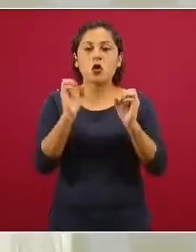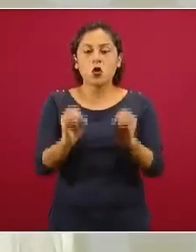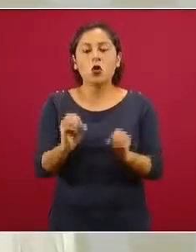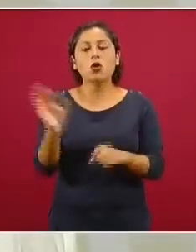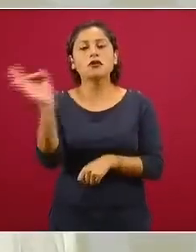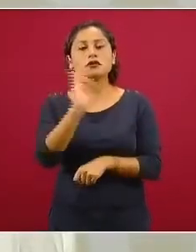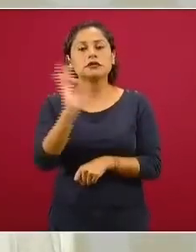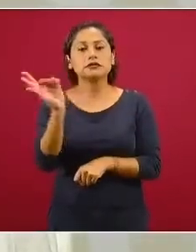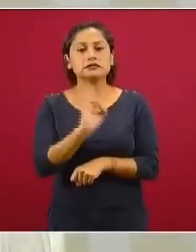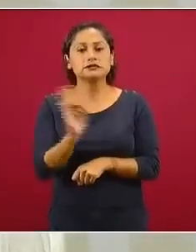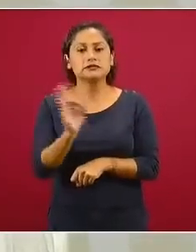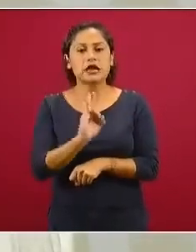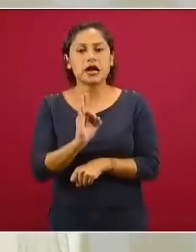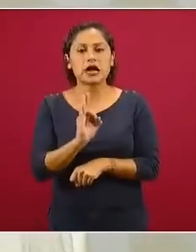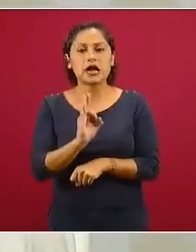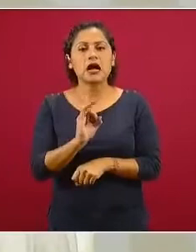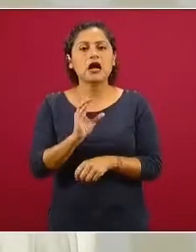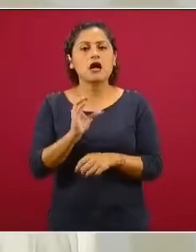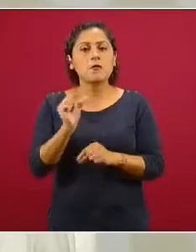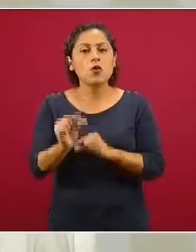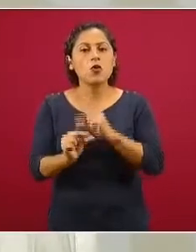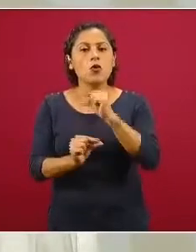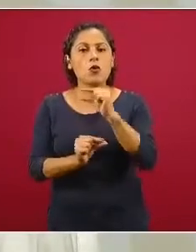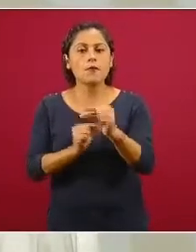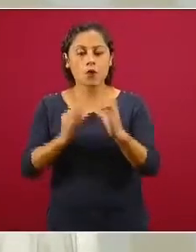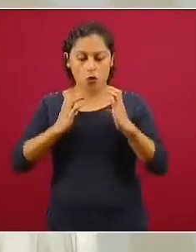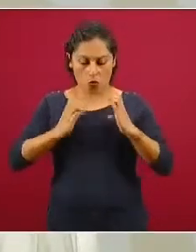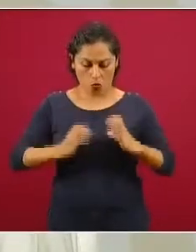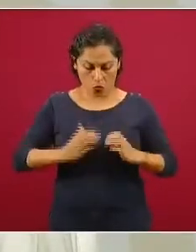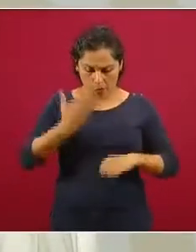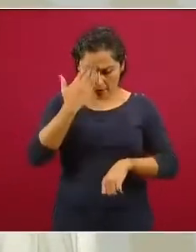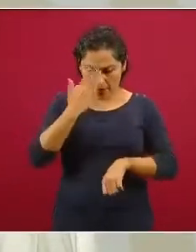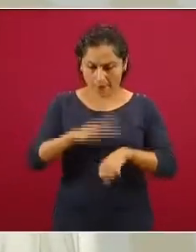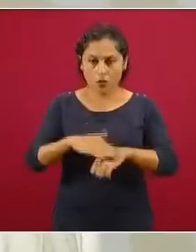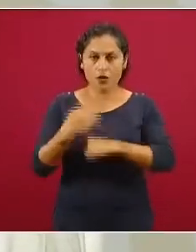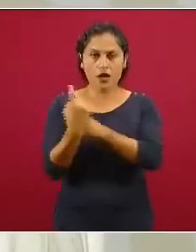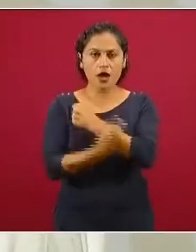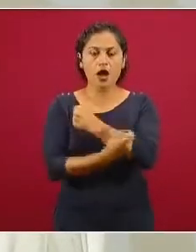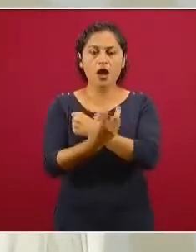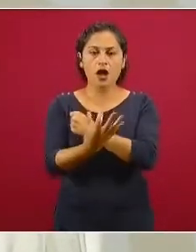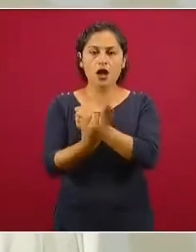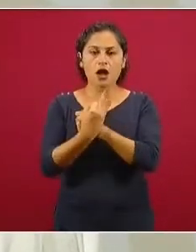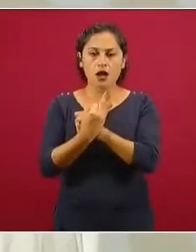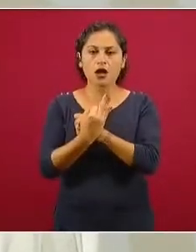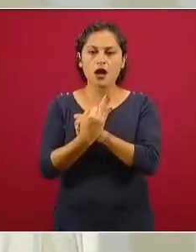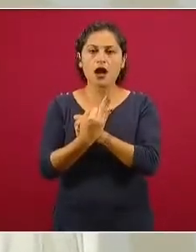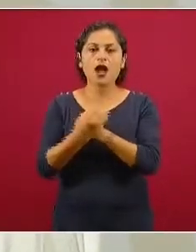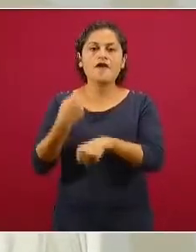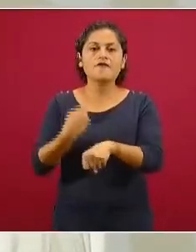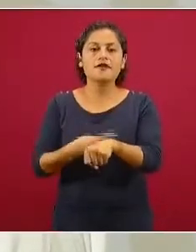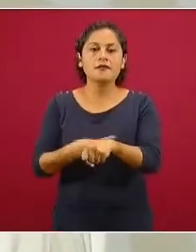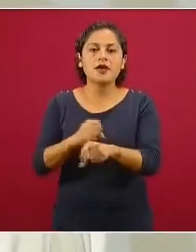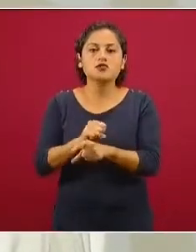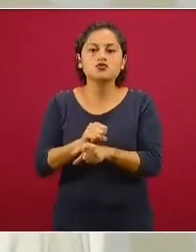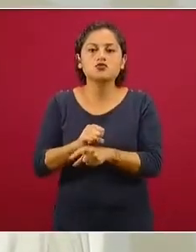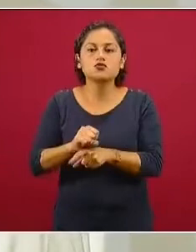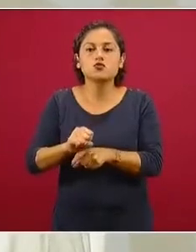una enfermedad más leve. En muchas de las vacunas también es lo que buscamos, que nos protejan contra la